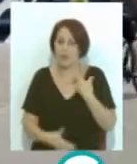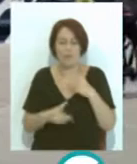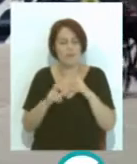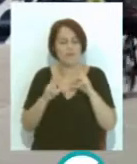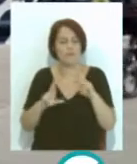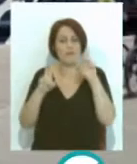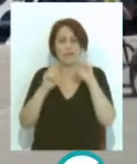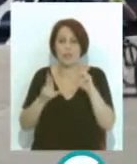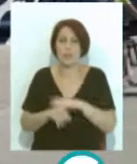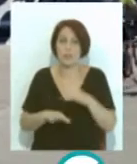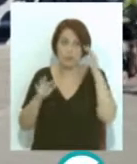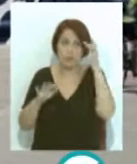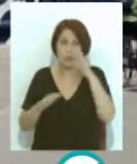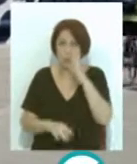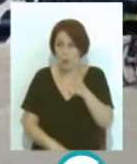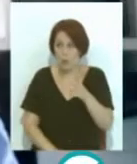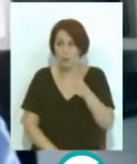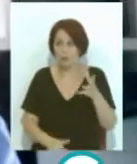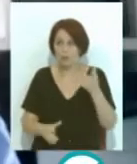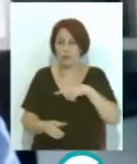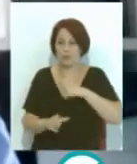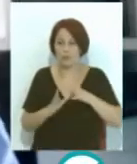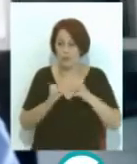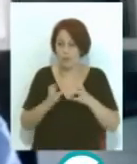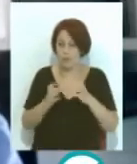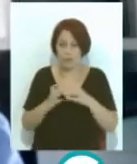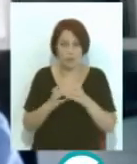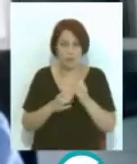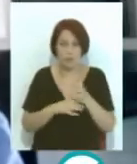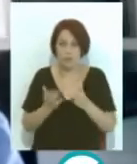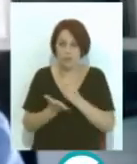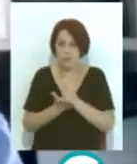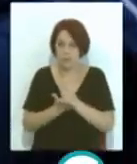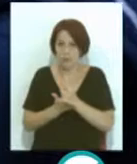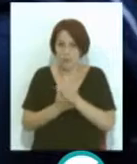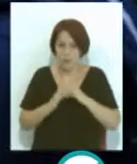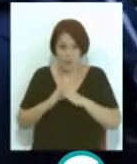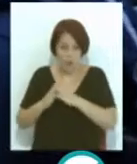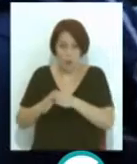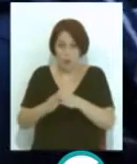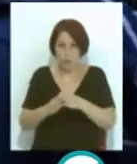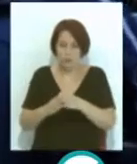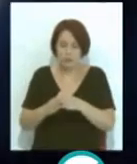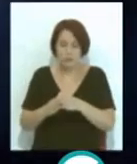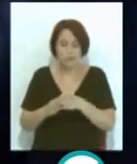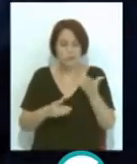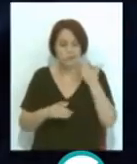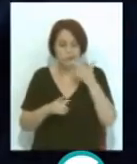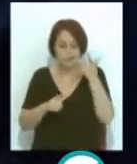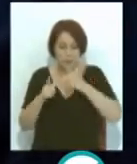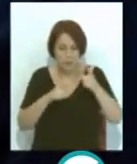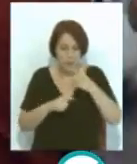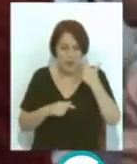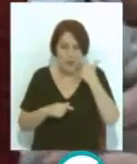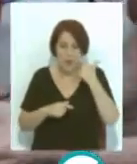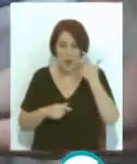esperanzas. Una ilusión porque es que las ganas que tenemos de volver a tener buques y ver cruceristas y ver